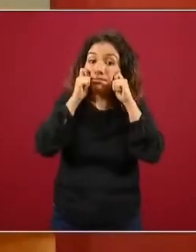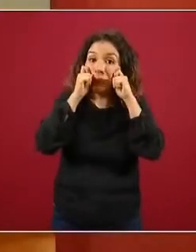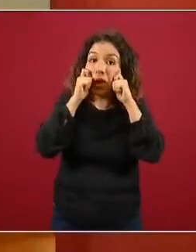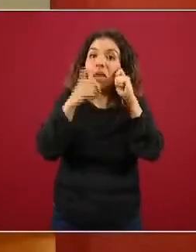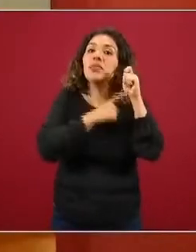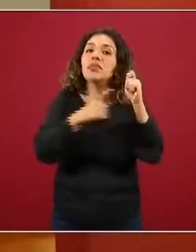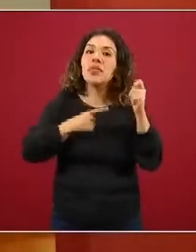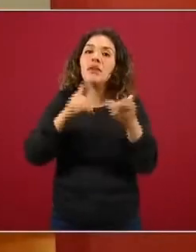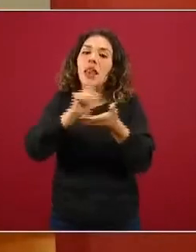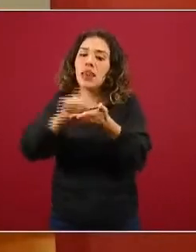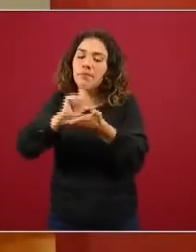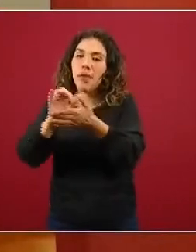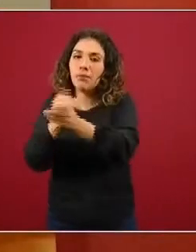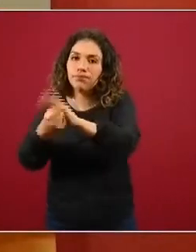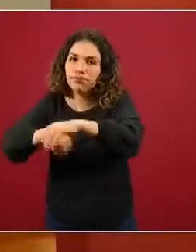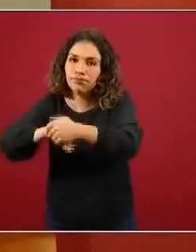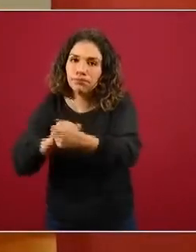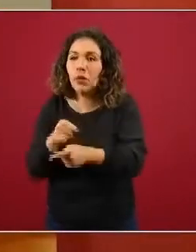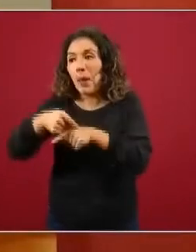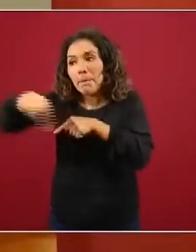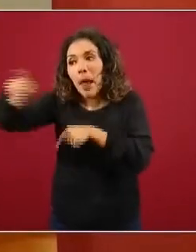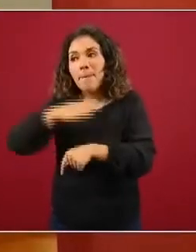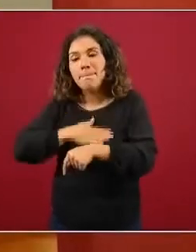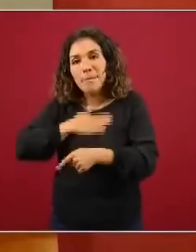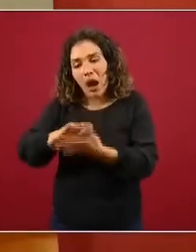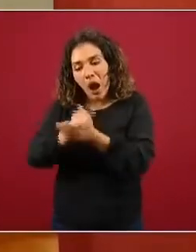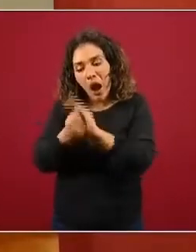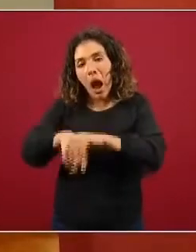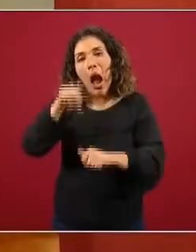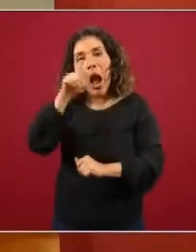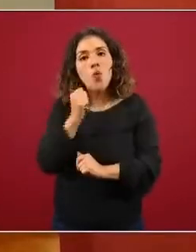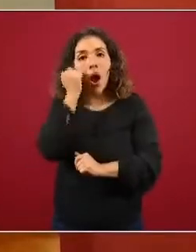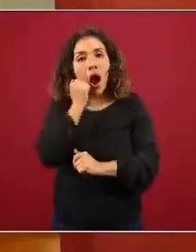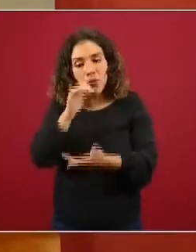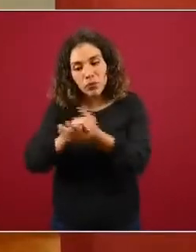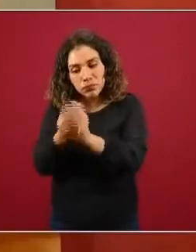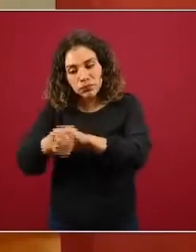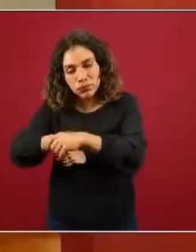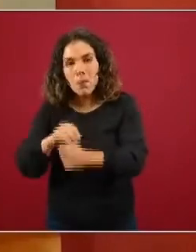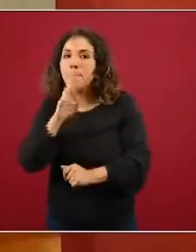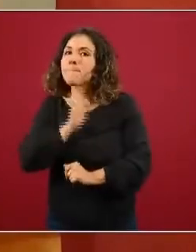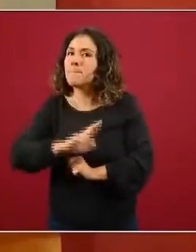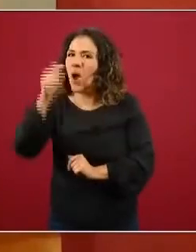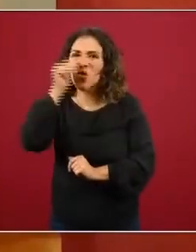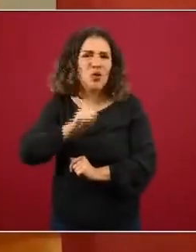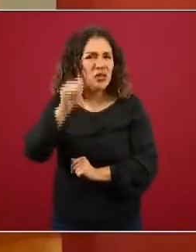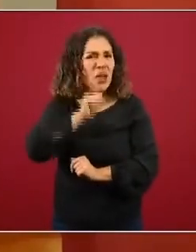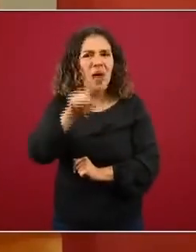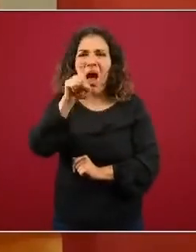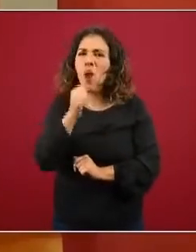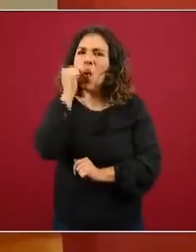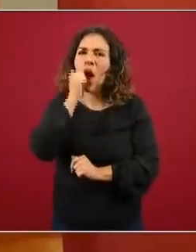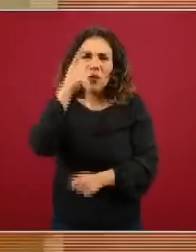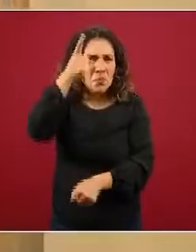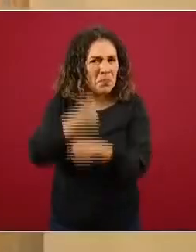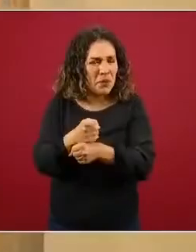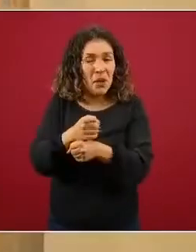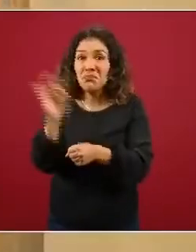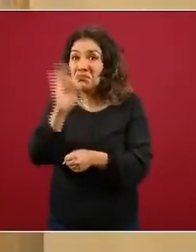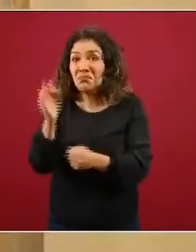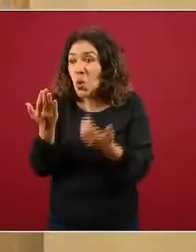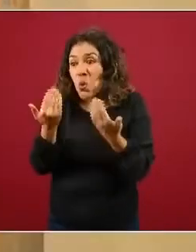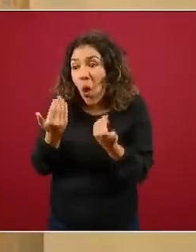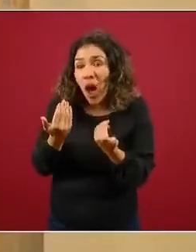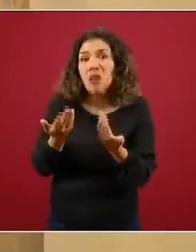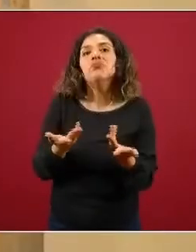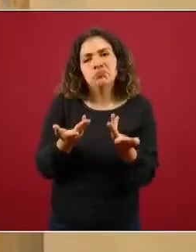hacer higiene de manos, ir a lavarnos las manos con agua y jabón, preferentemente siempre es mejor utilizar agua y jabón. Si no se